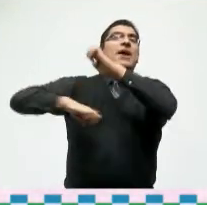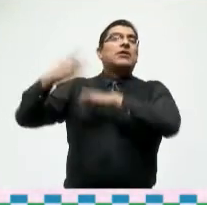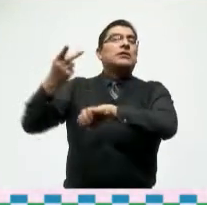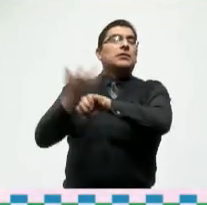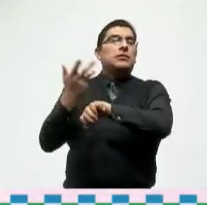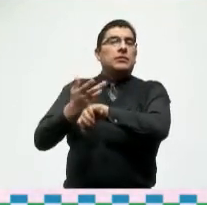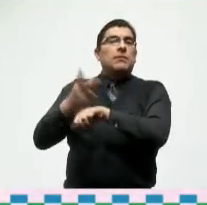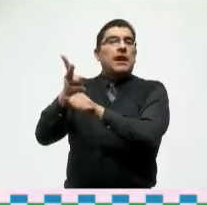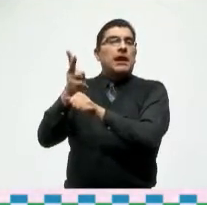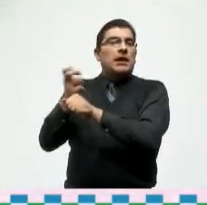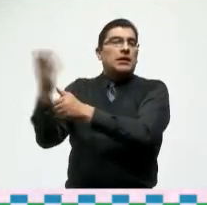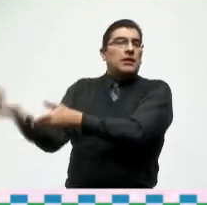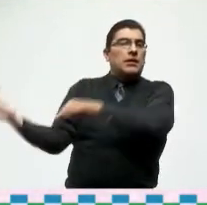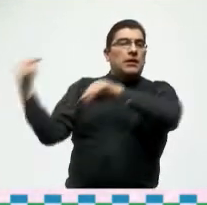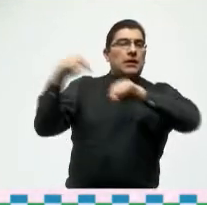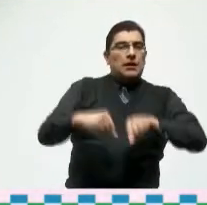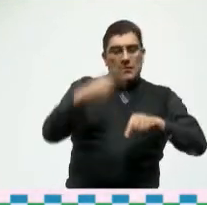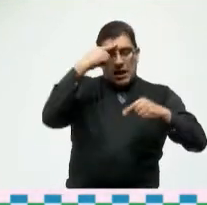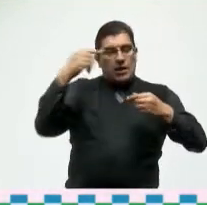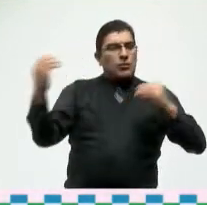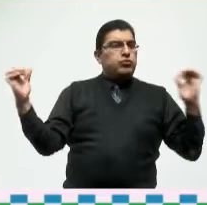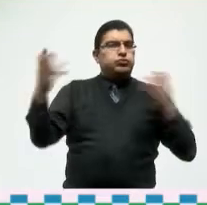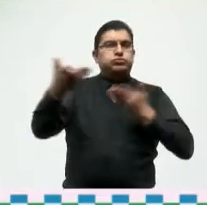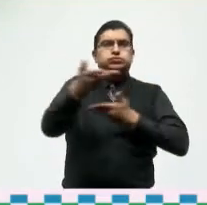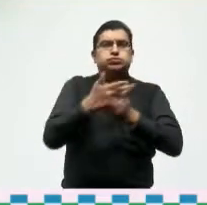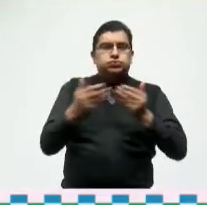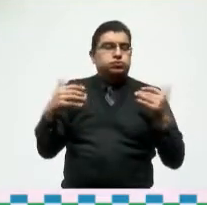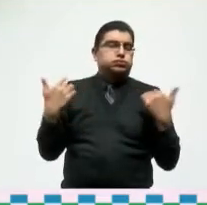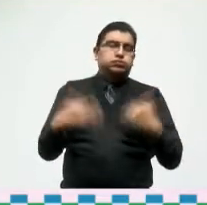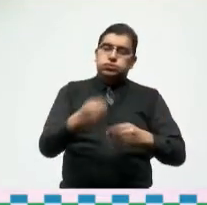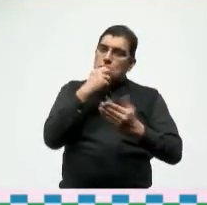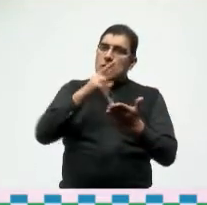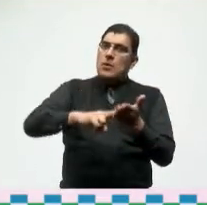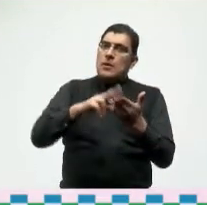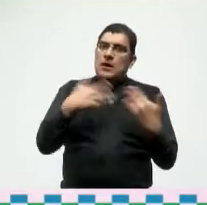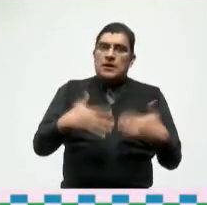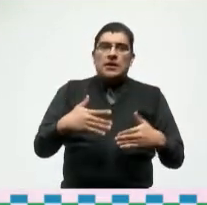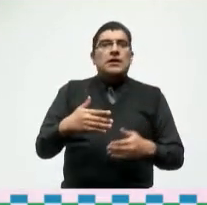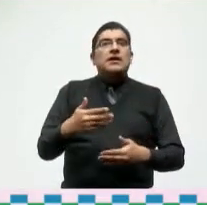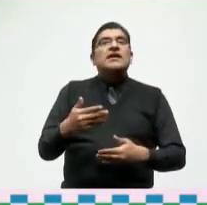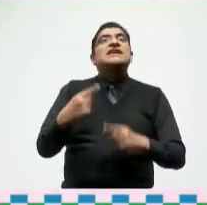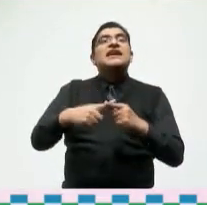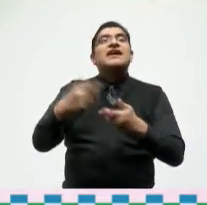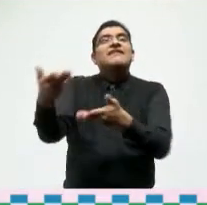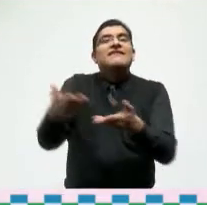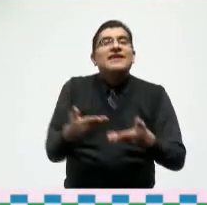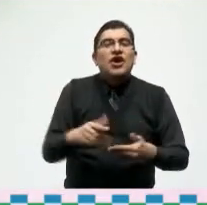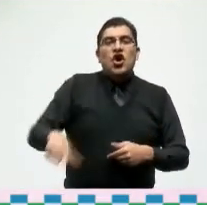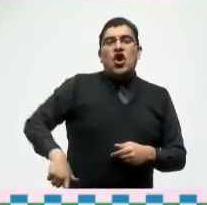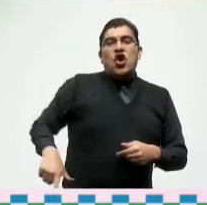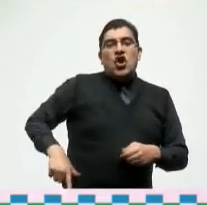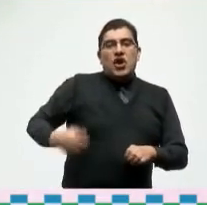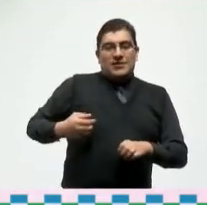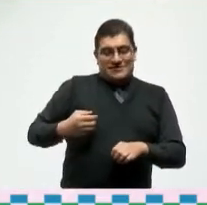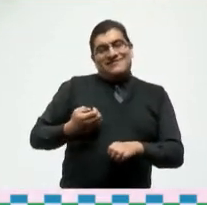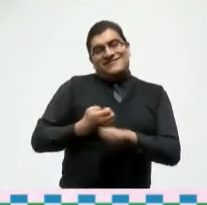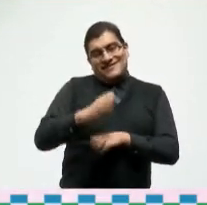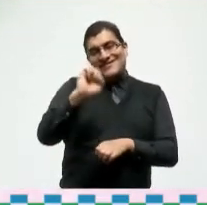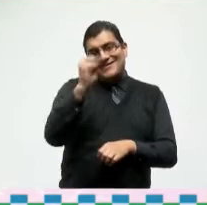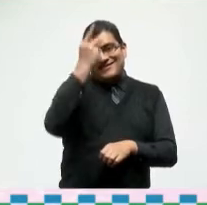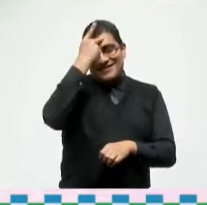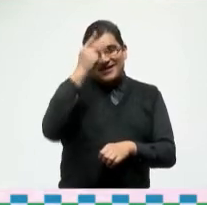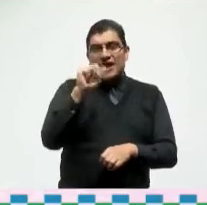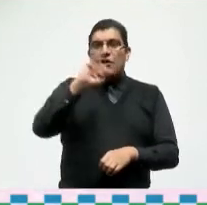país invitado a este magno evento desde luego a nuestro anfitrión el gobernador del estado de San Luis Potosí